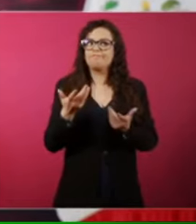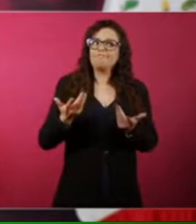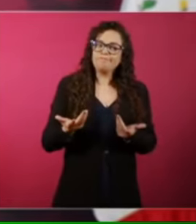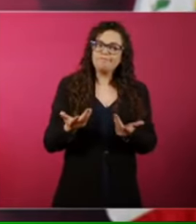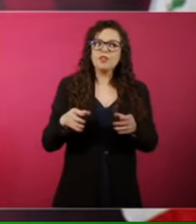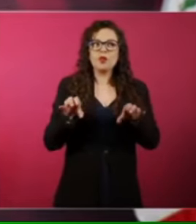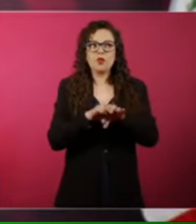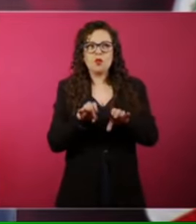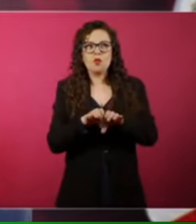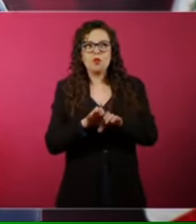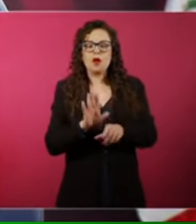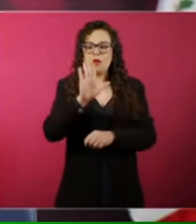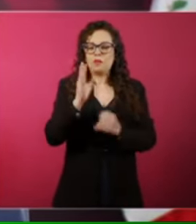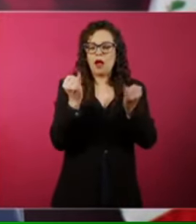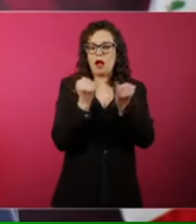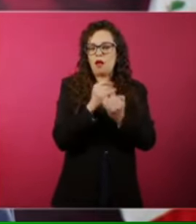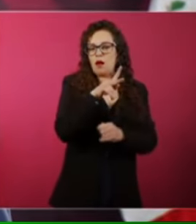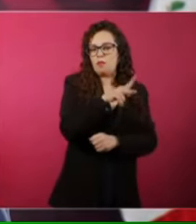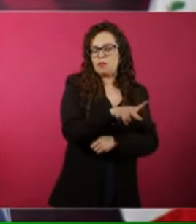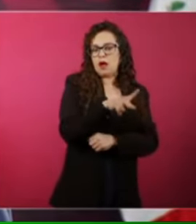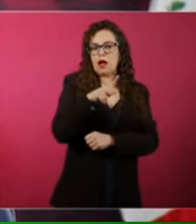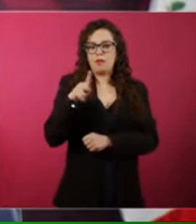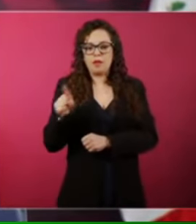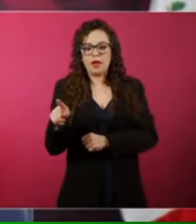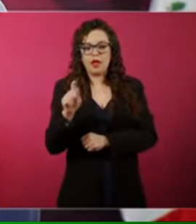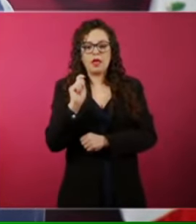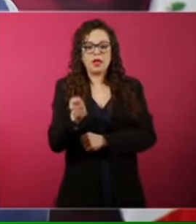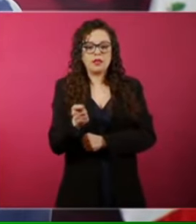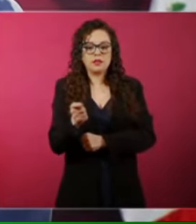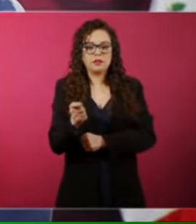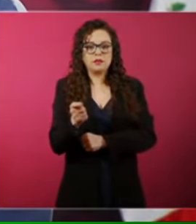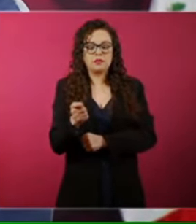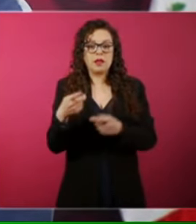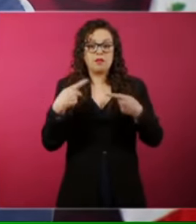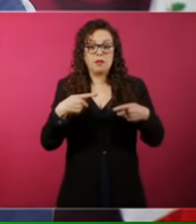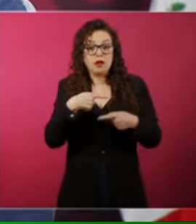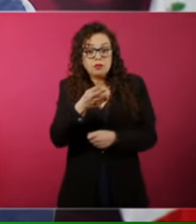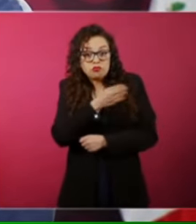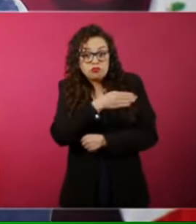al amor a lo bondadoso,